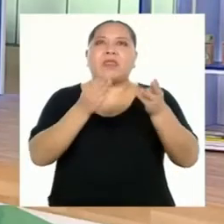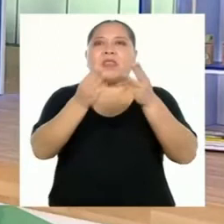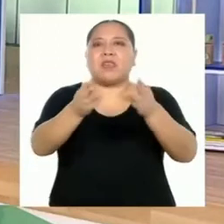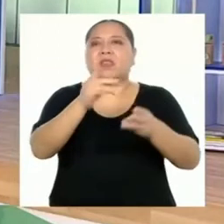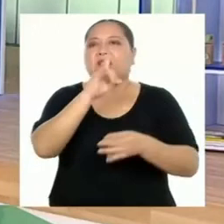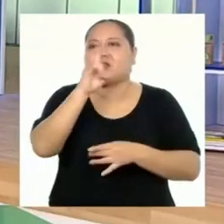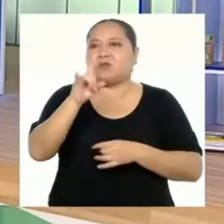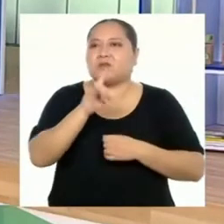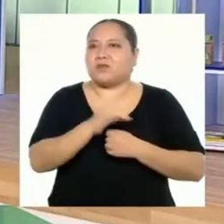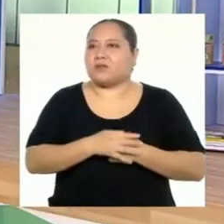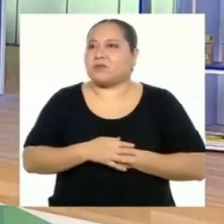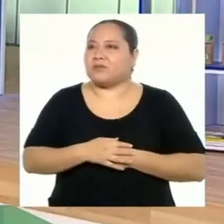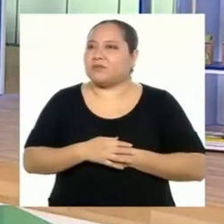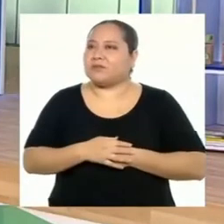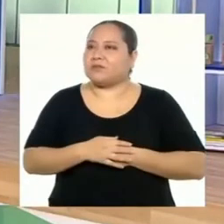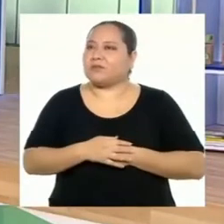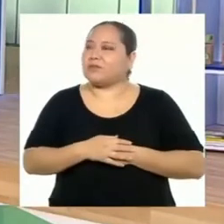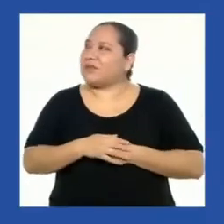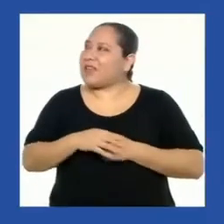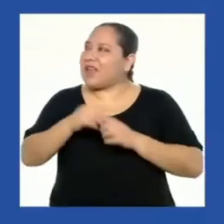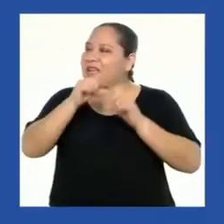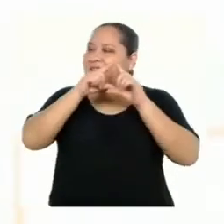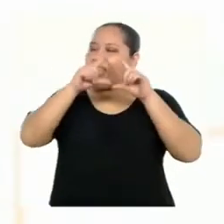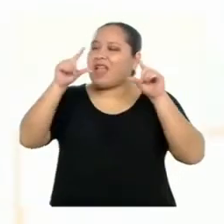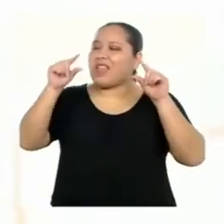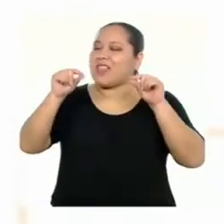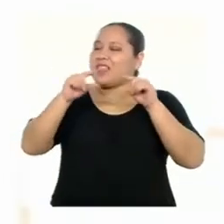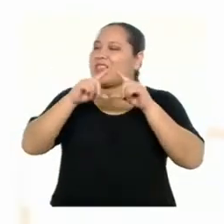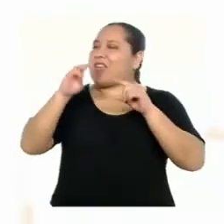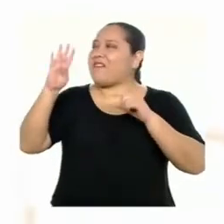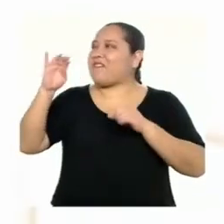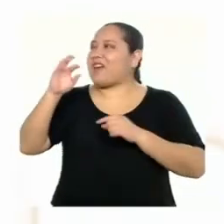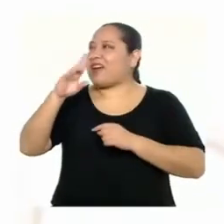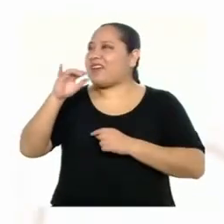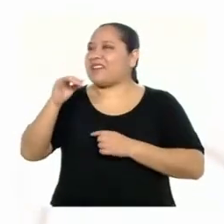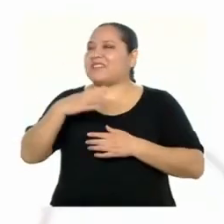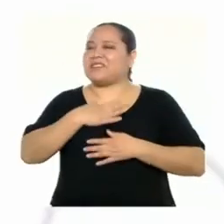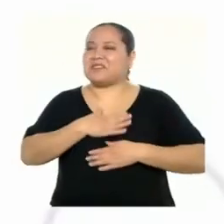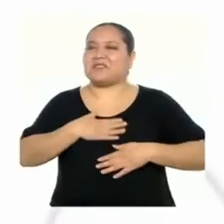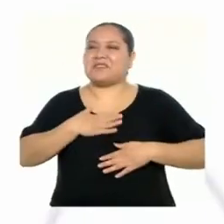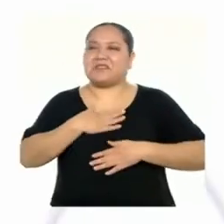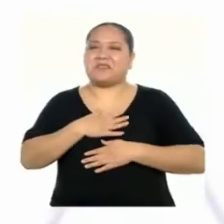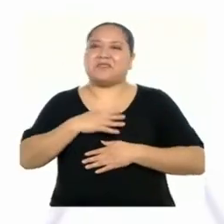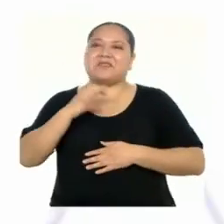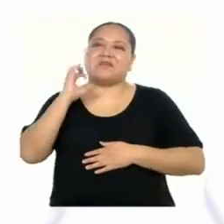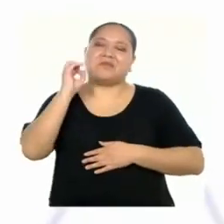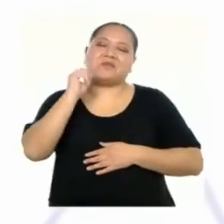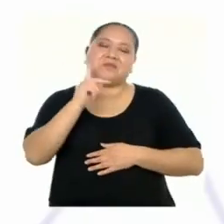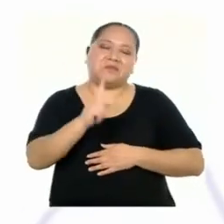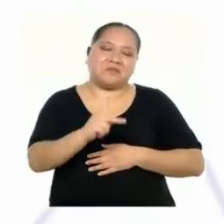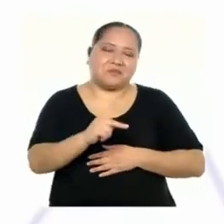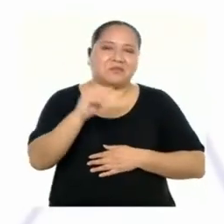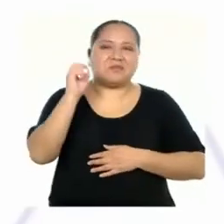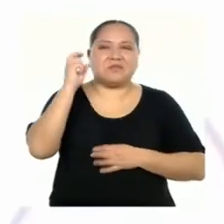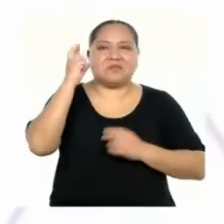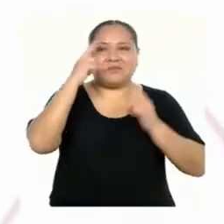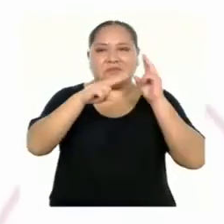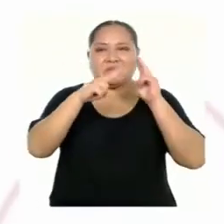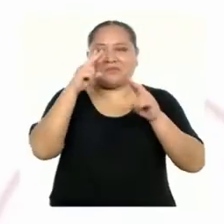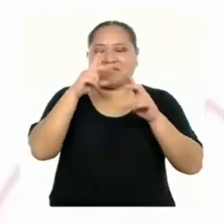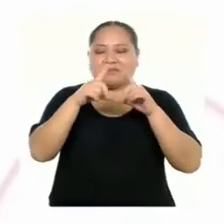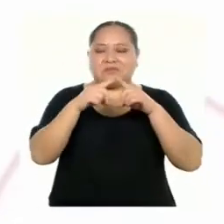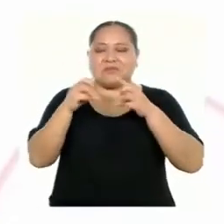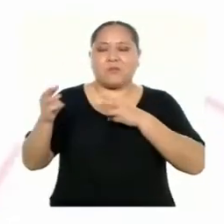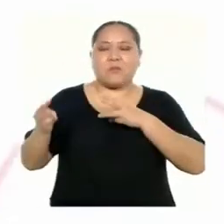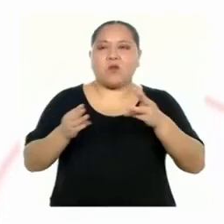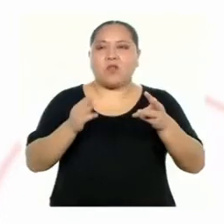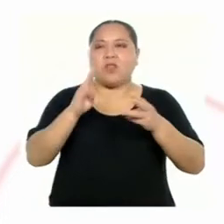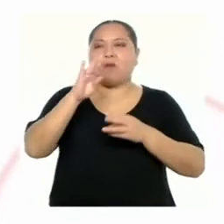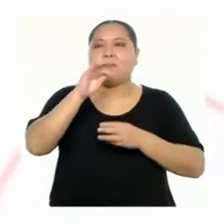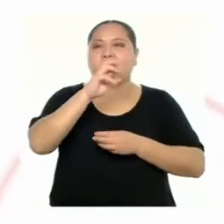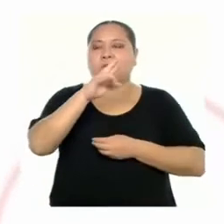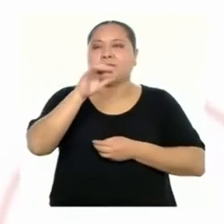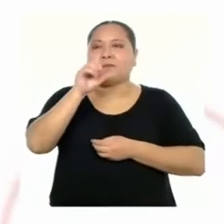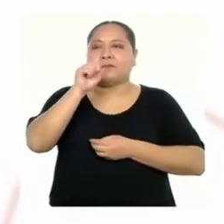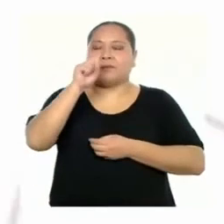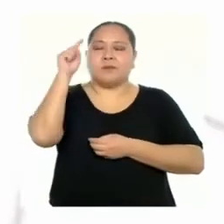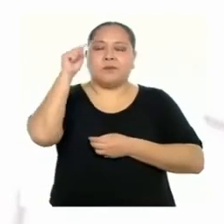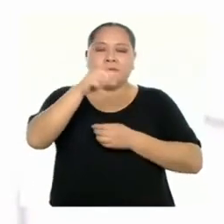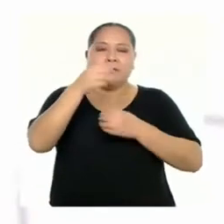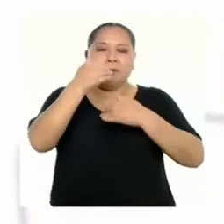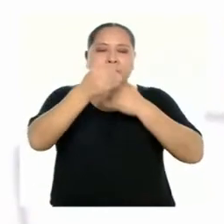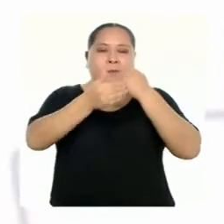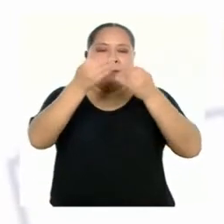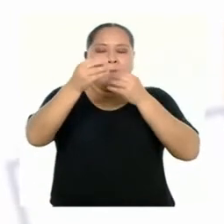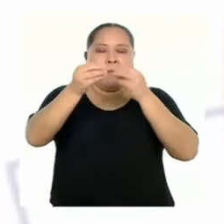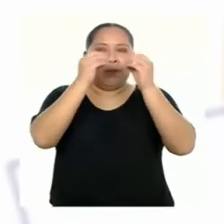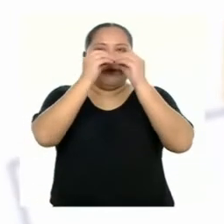El de barras, profesora. ¿Qué es más divertido? Bien, consideremos nuestro modelo de barras para el desarrollo de la